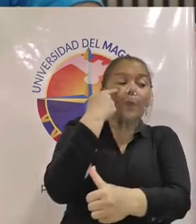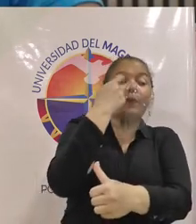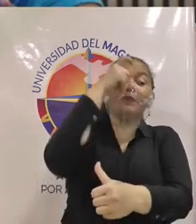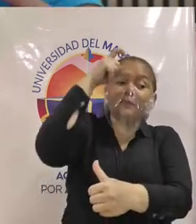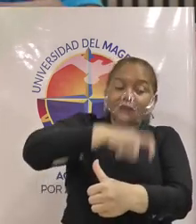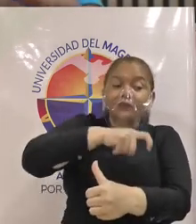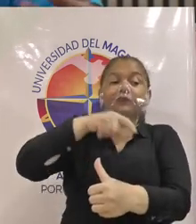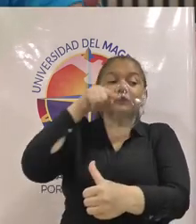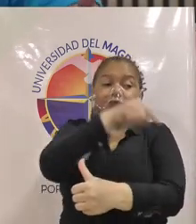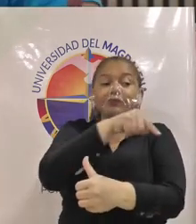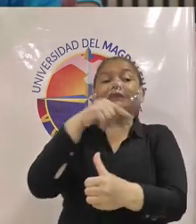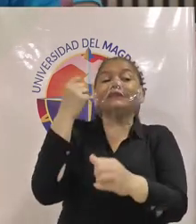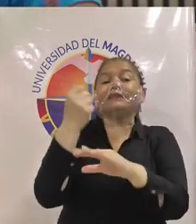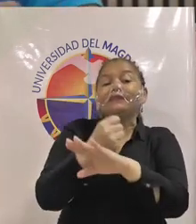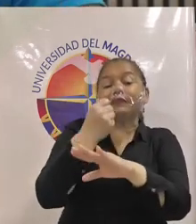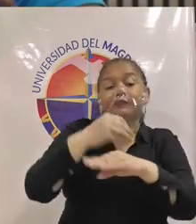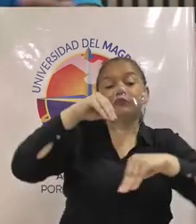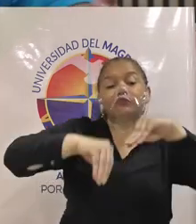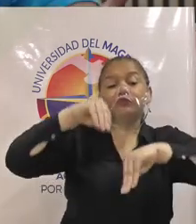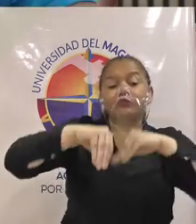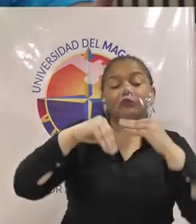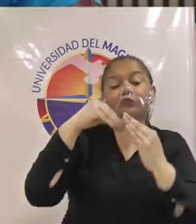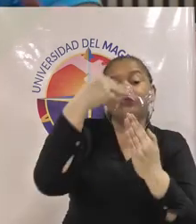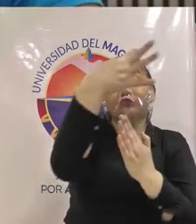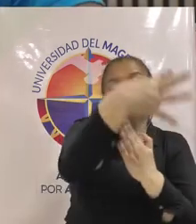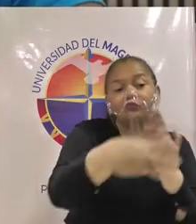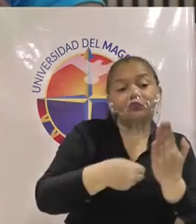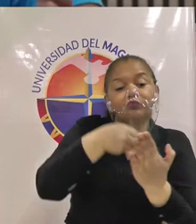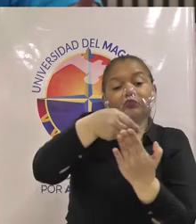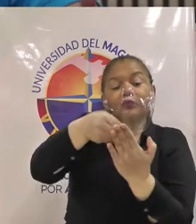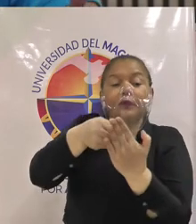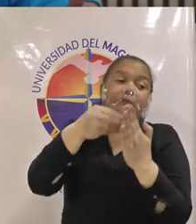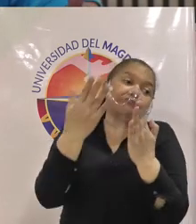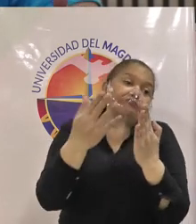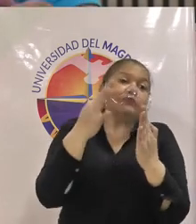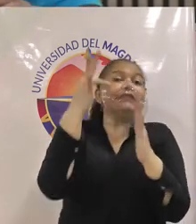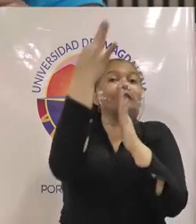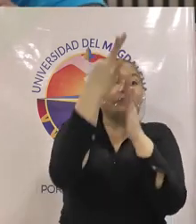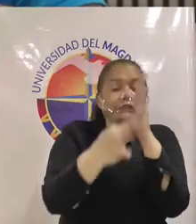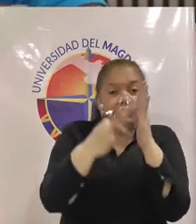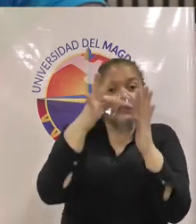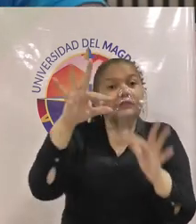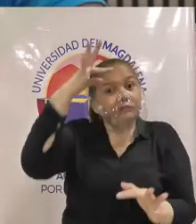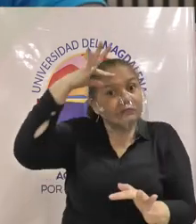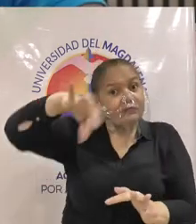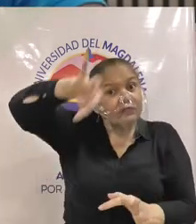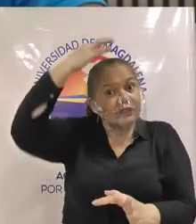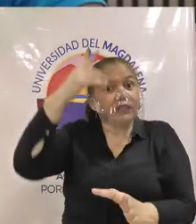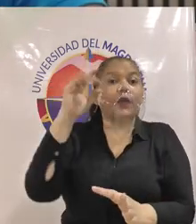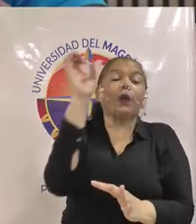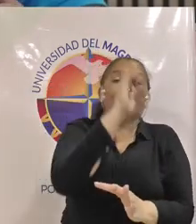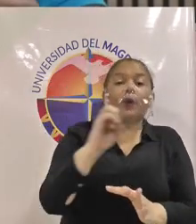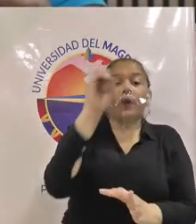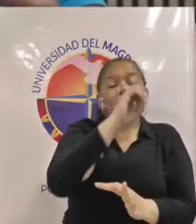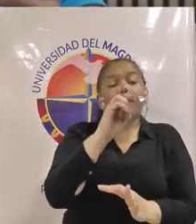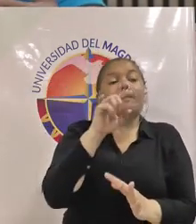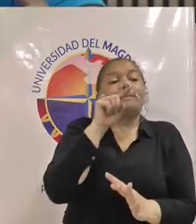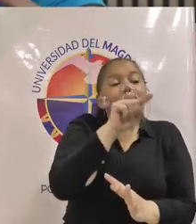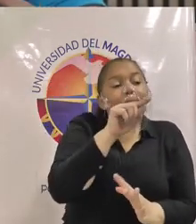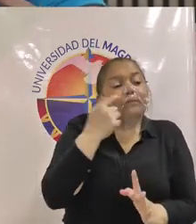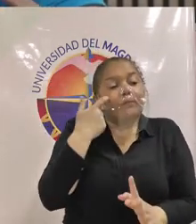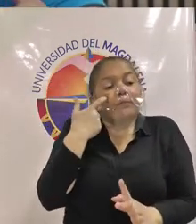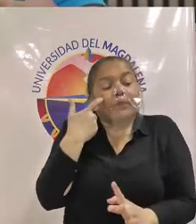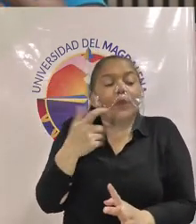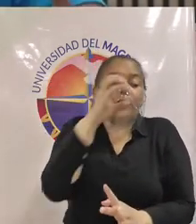un trabajo investigativo ya sea un artículo o ya sea una tesis de grado igualmente promovemos que esta investigación sea